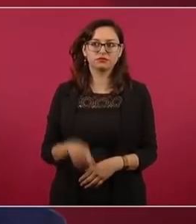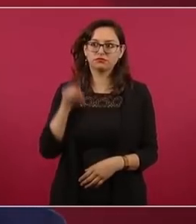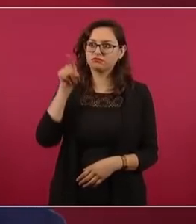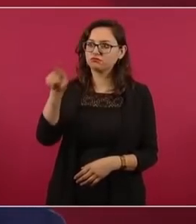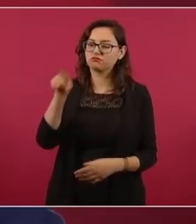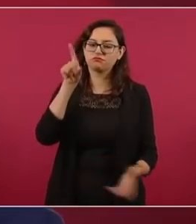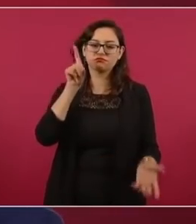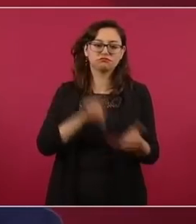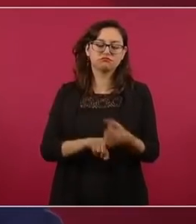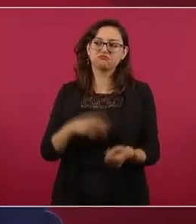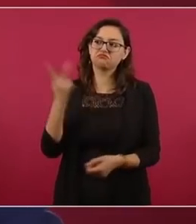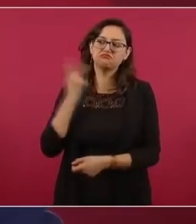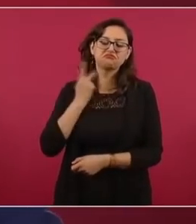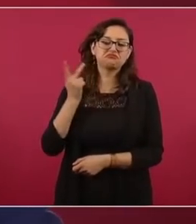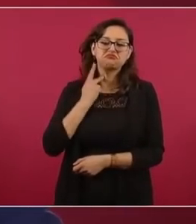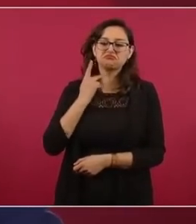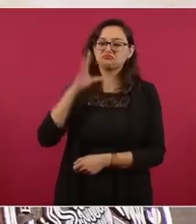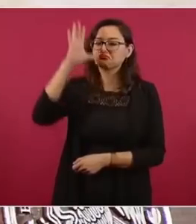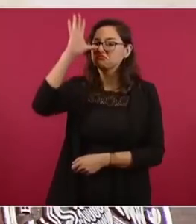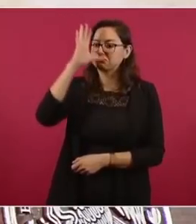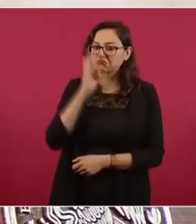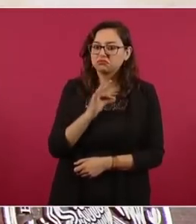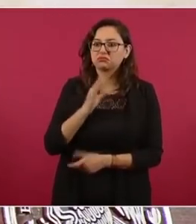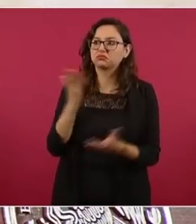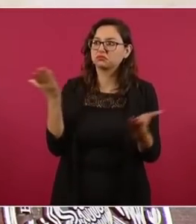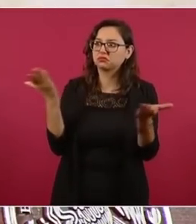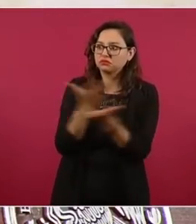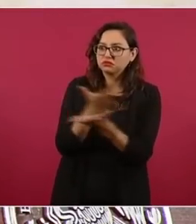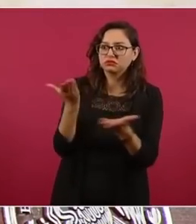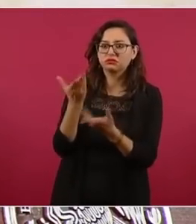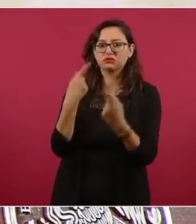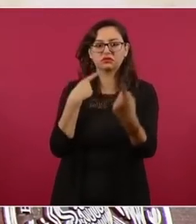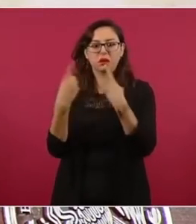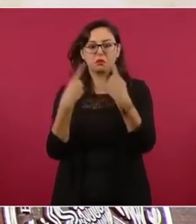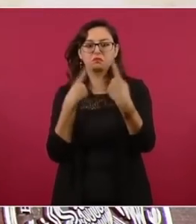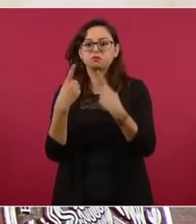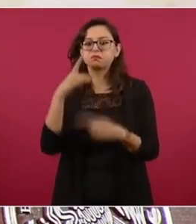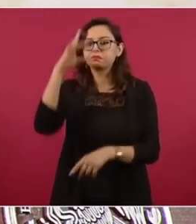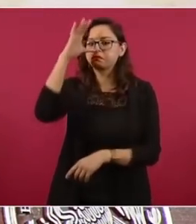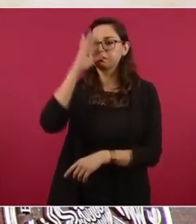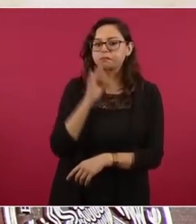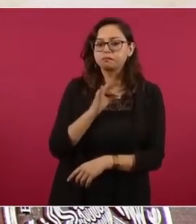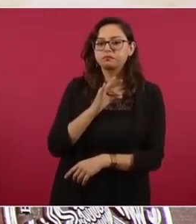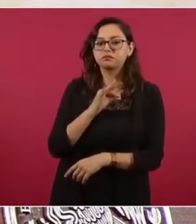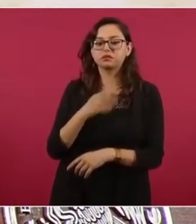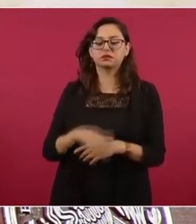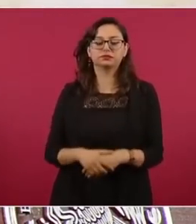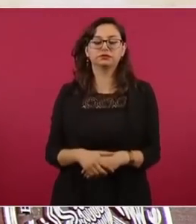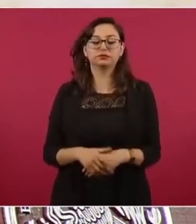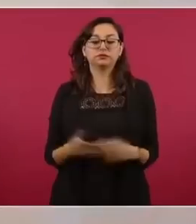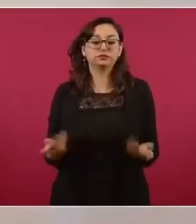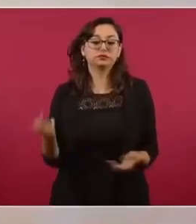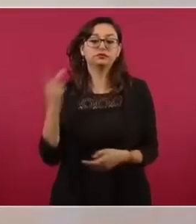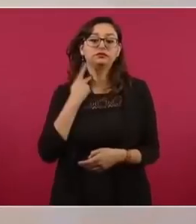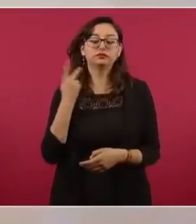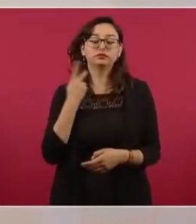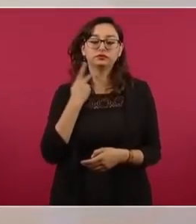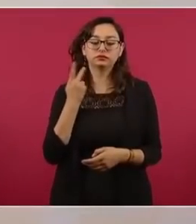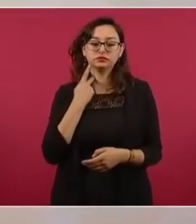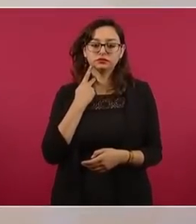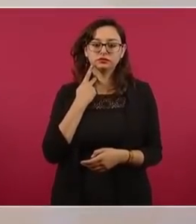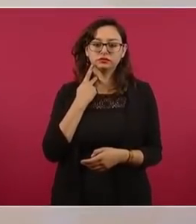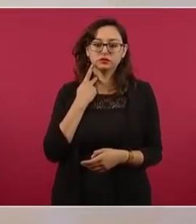Falló la política, la diplomacia, que como siempre digo, la política, entre otras cosas, se